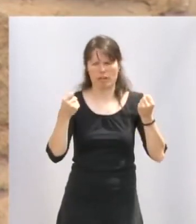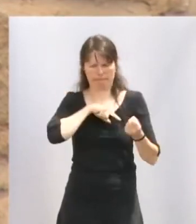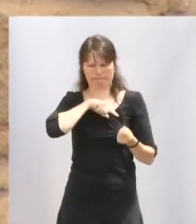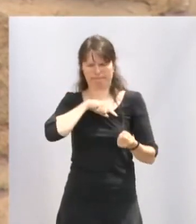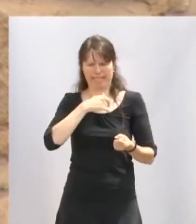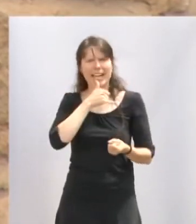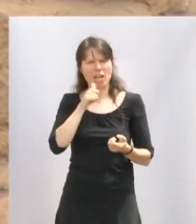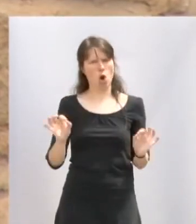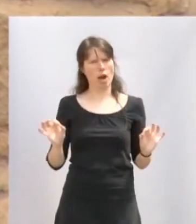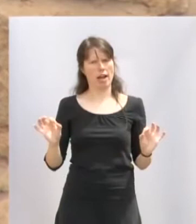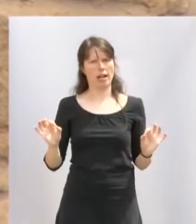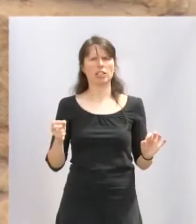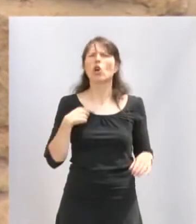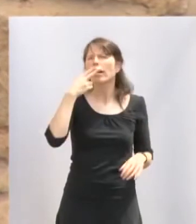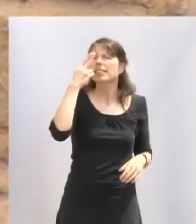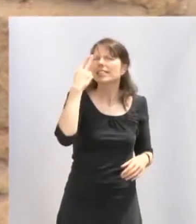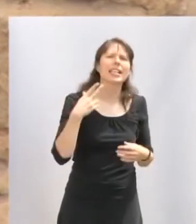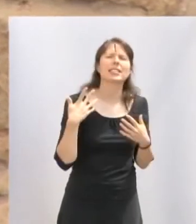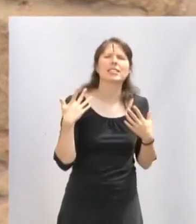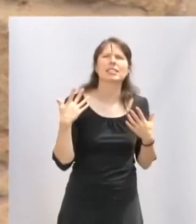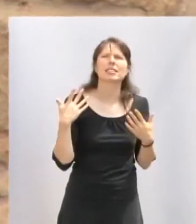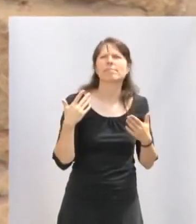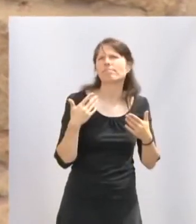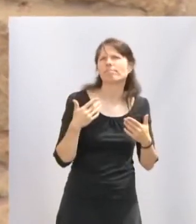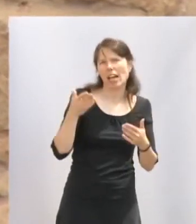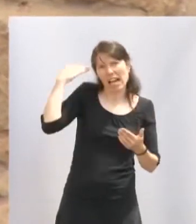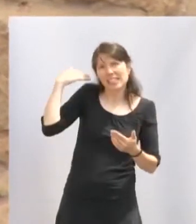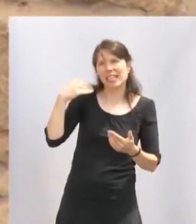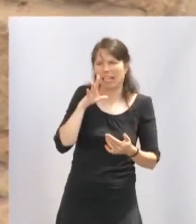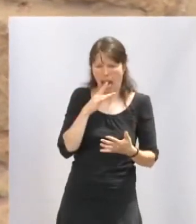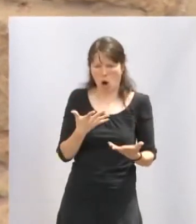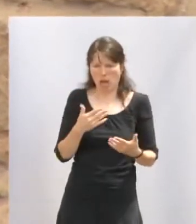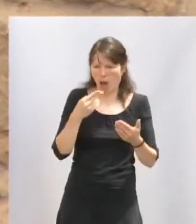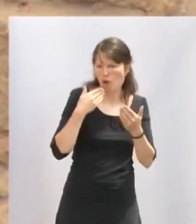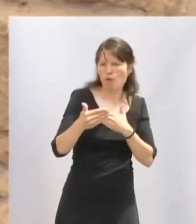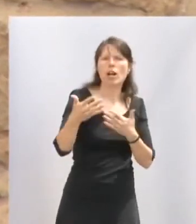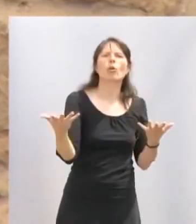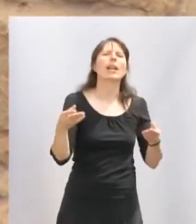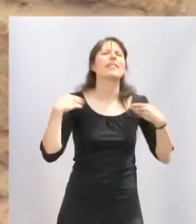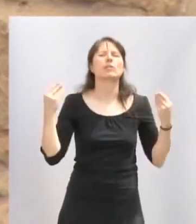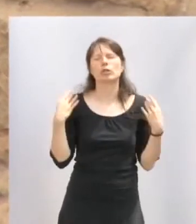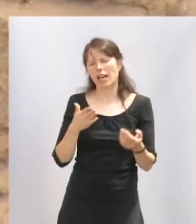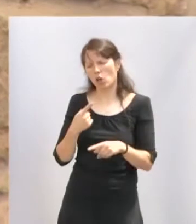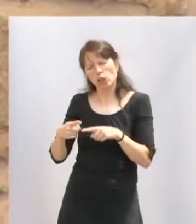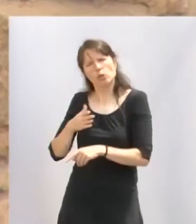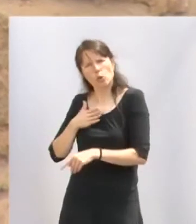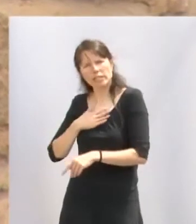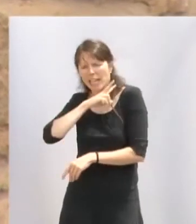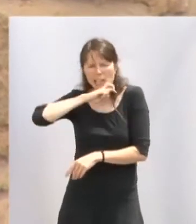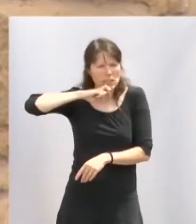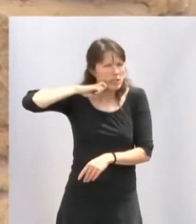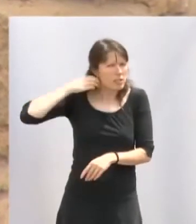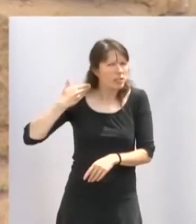Nuestros intereses han sido, son y serán, el disfrute de lo nuestro y la preservación del